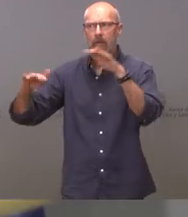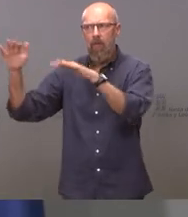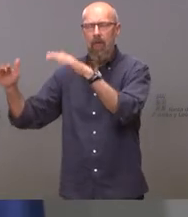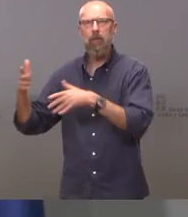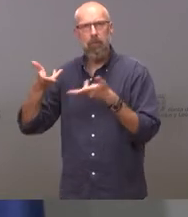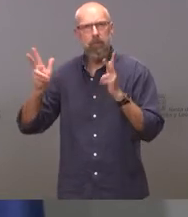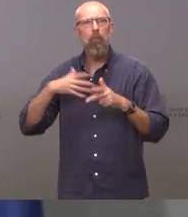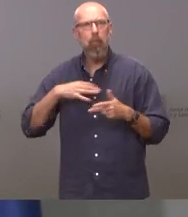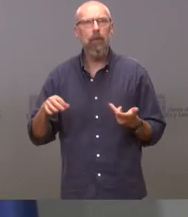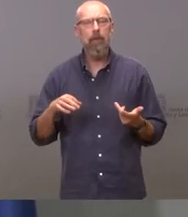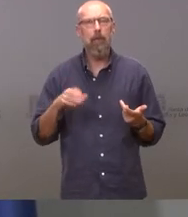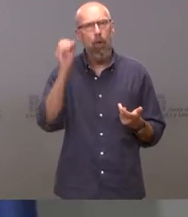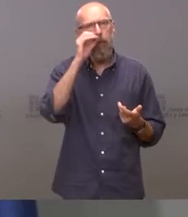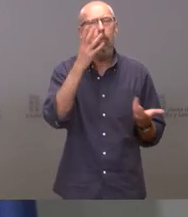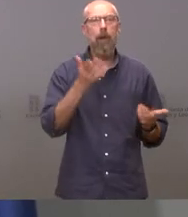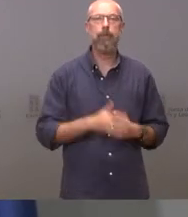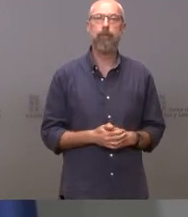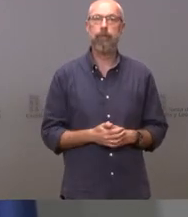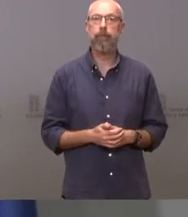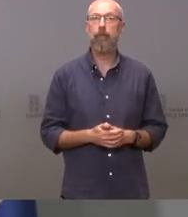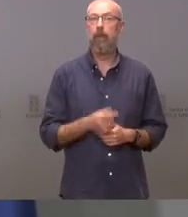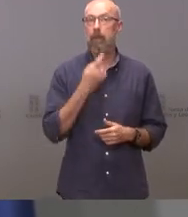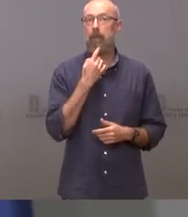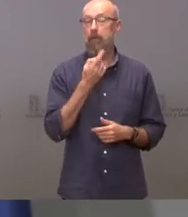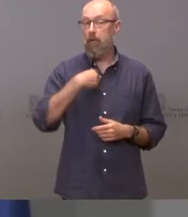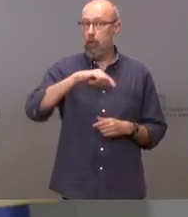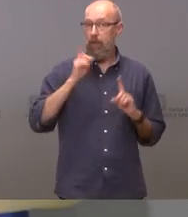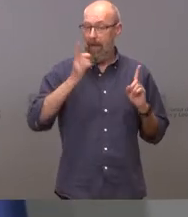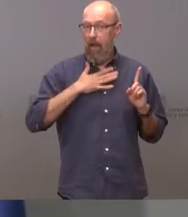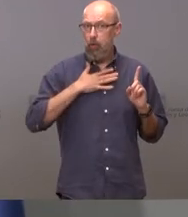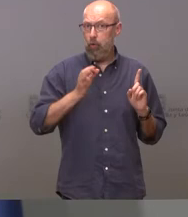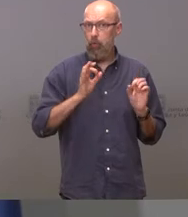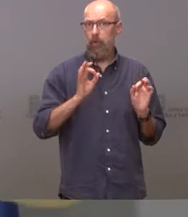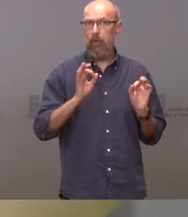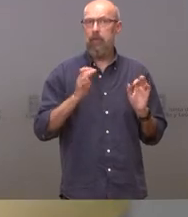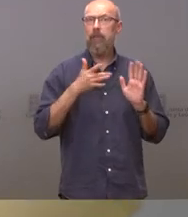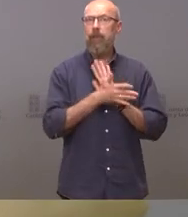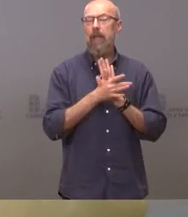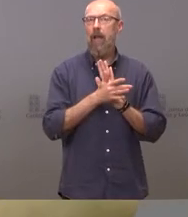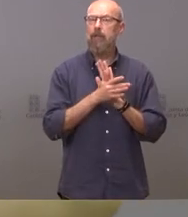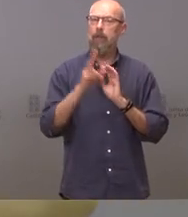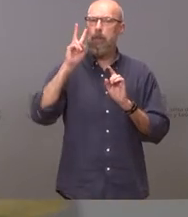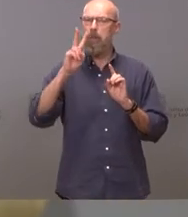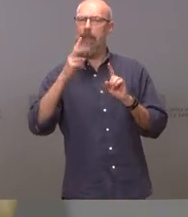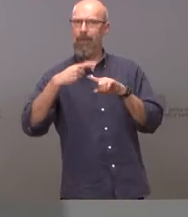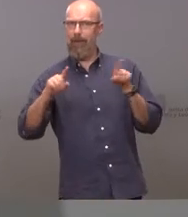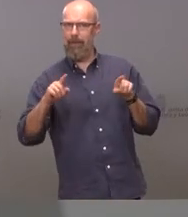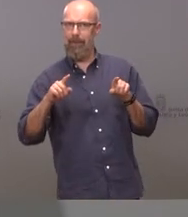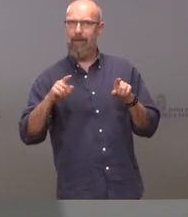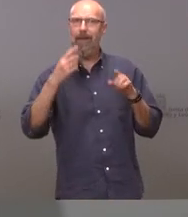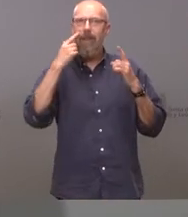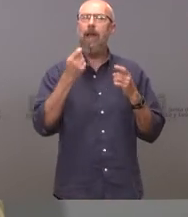Bien insisto no pasa mejor vida en nuestro caso lo que hace es cambia cambian las luces no desaparece el